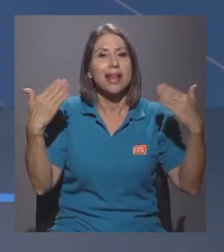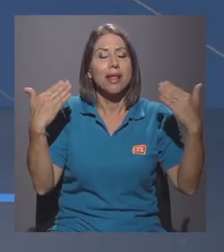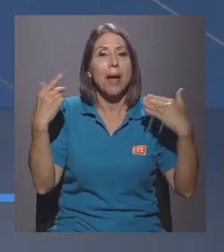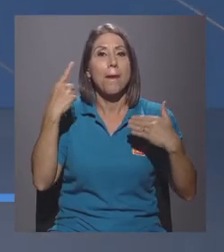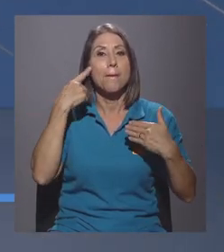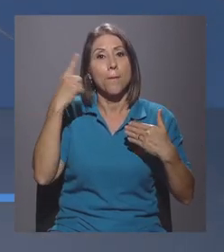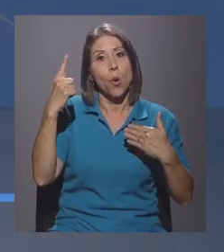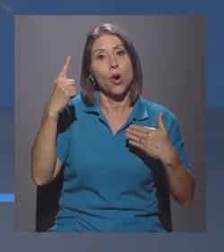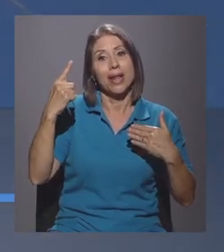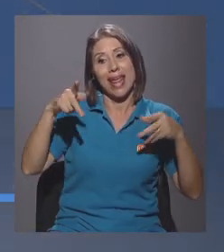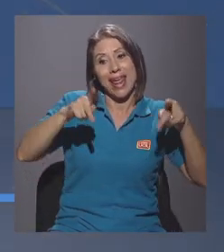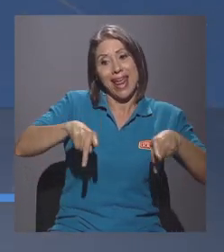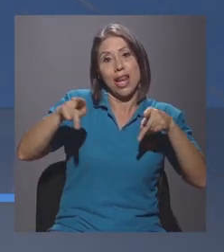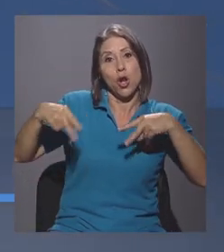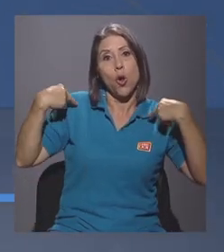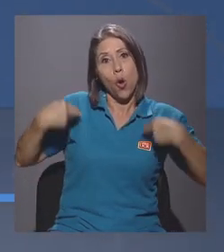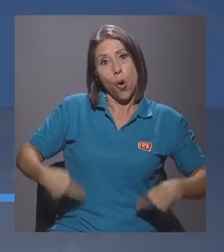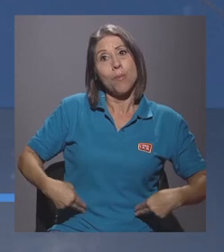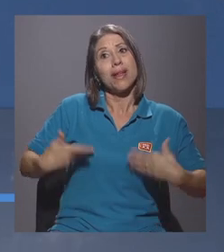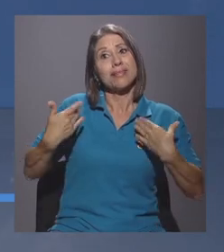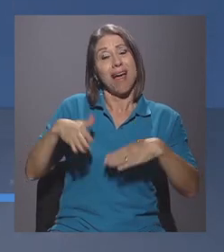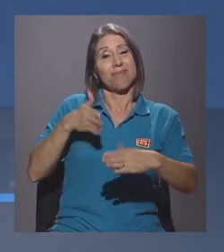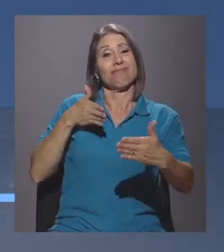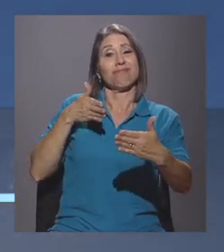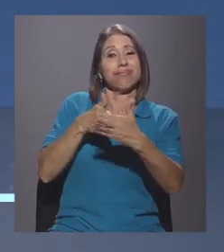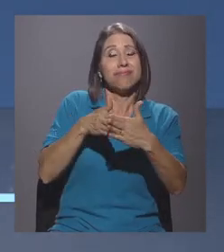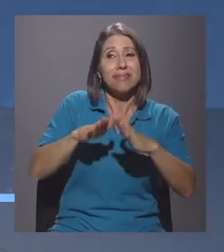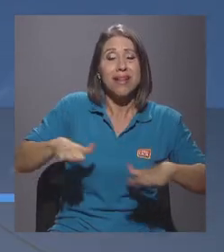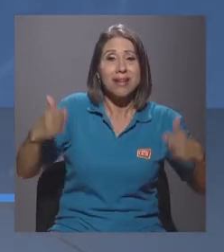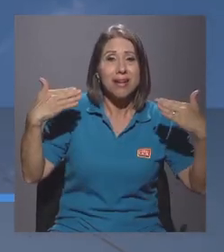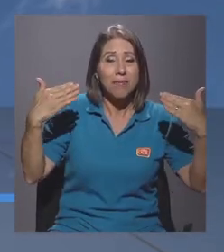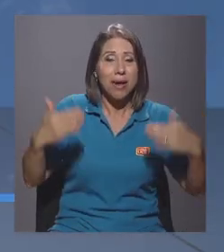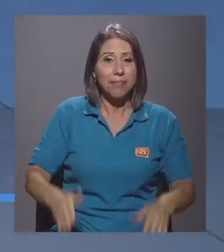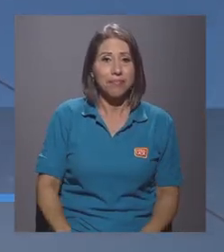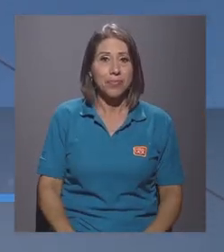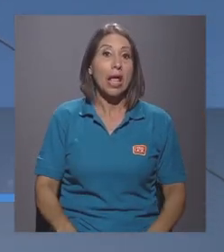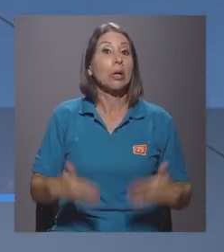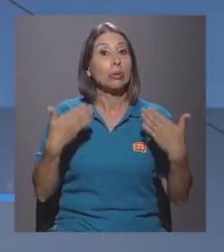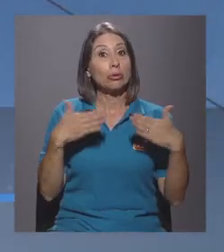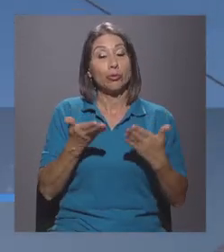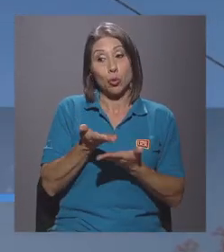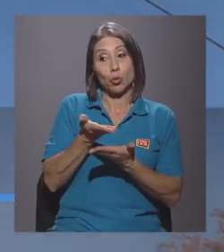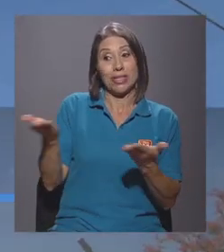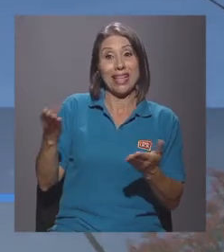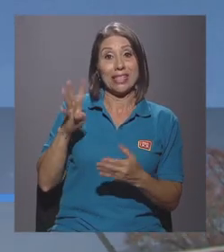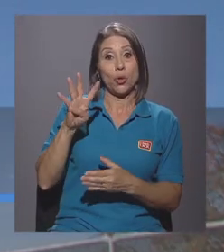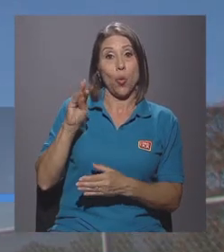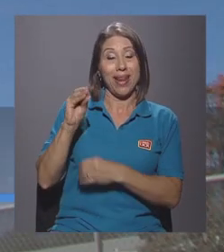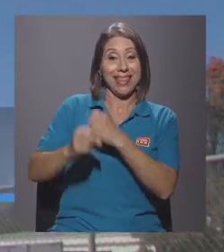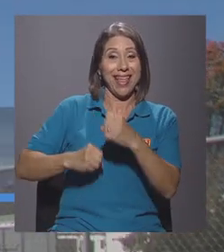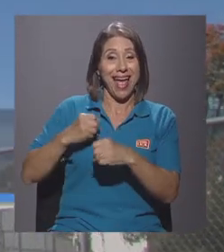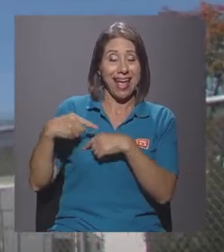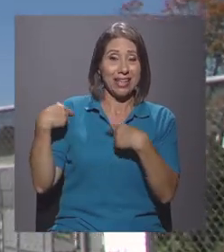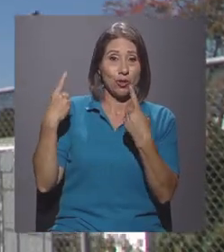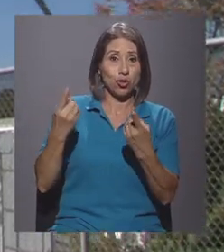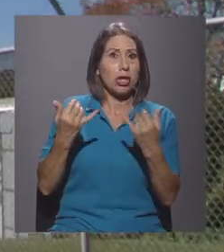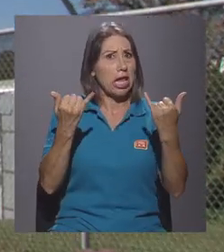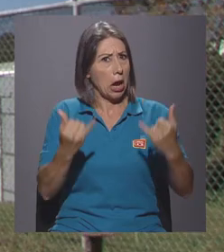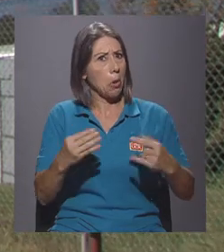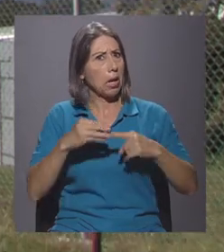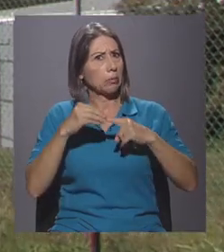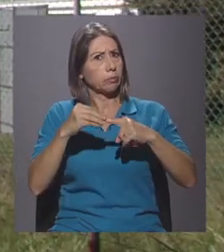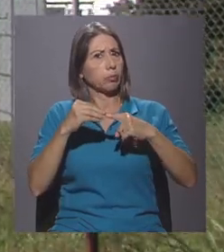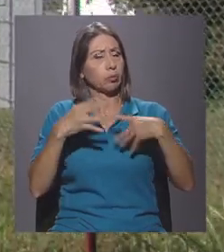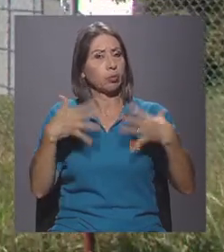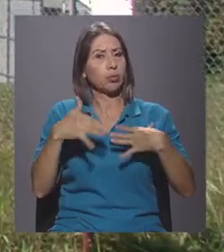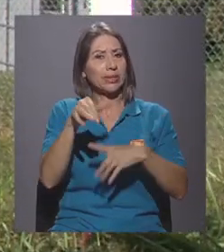huella del hombre en el clima. Claro. Ustedes a lo largo de 40 años, bueno, y ahora que tienen ese protagonismo tan importante por la situación